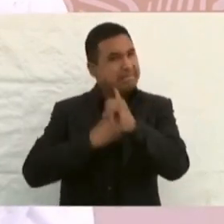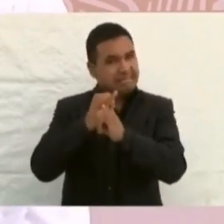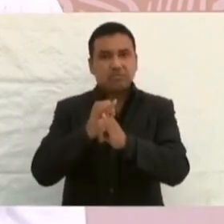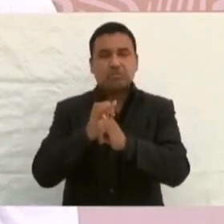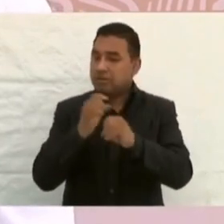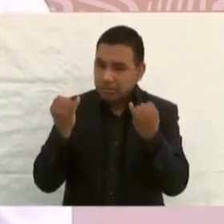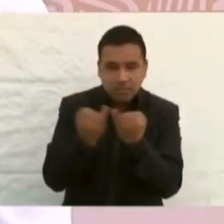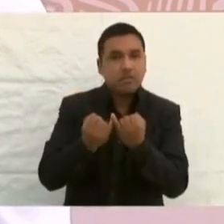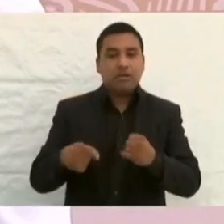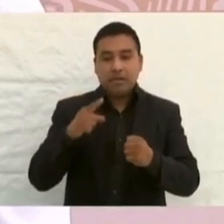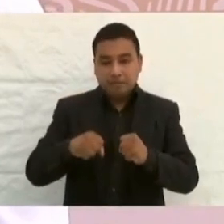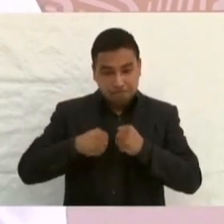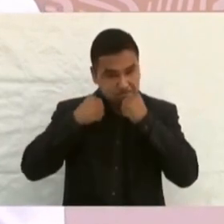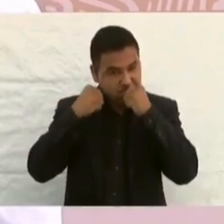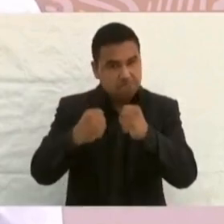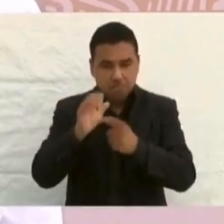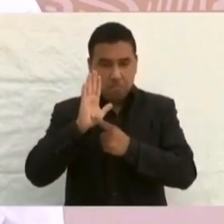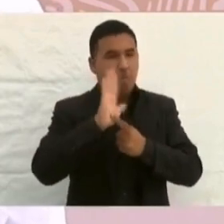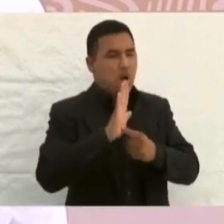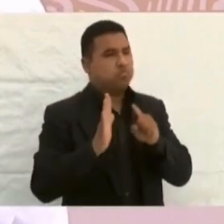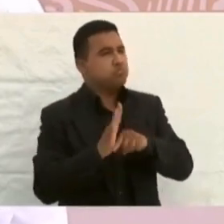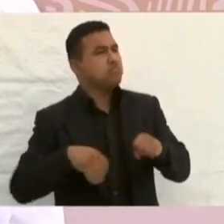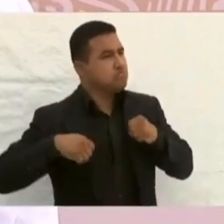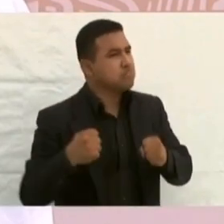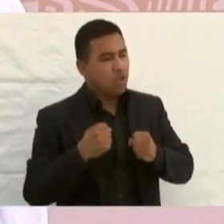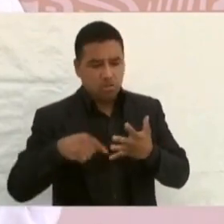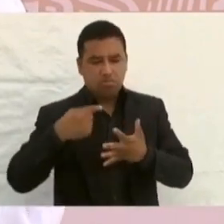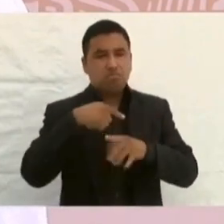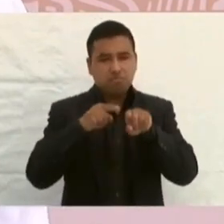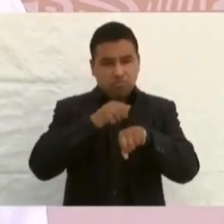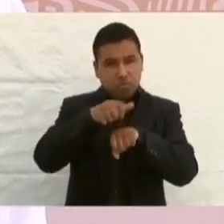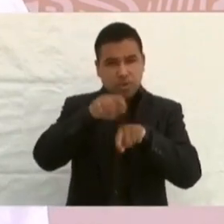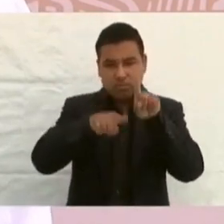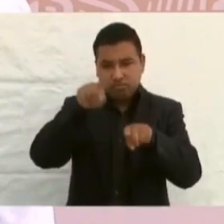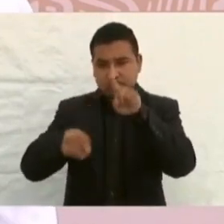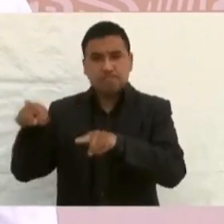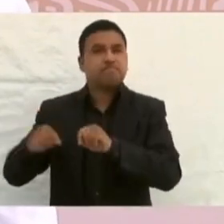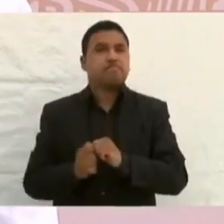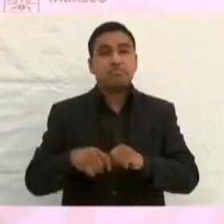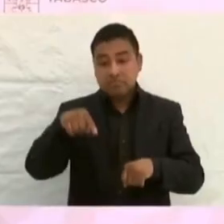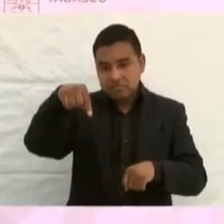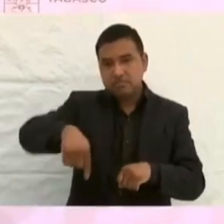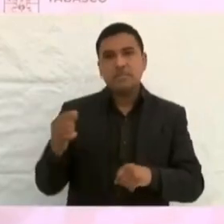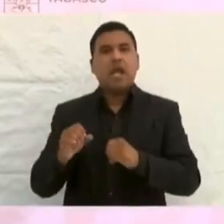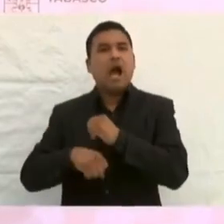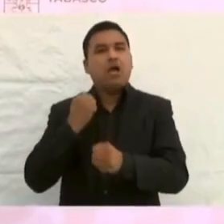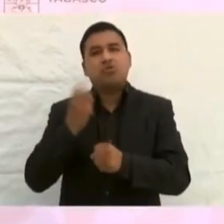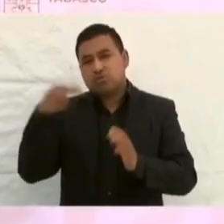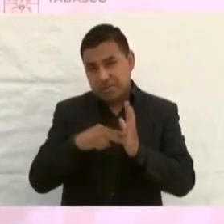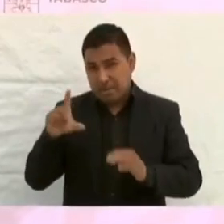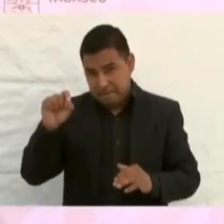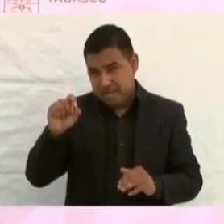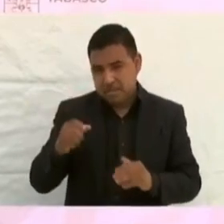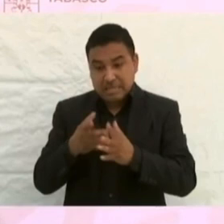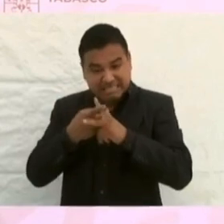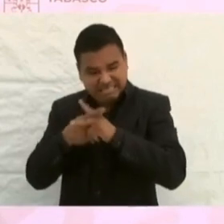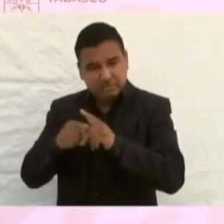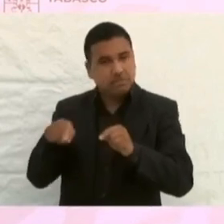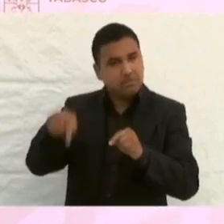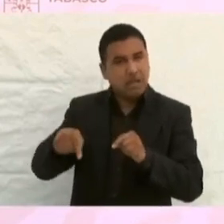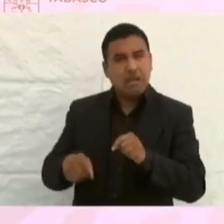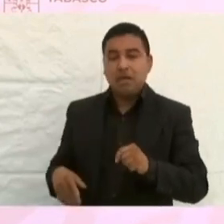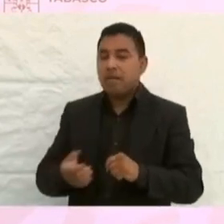Para sustentar estas afirmaciones, algunos datos. Durante el primer semestre de 2020, en plena crisis,